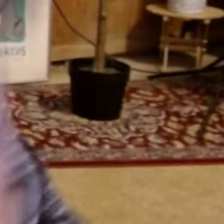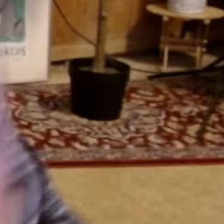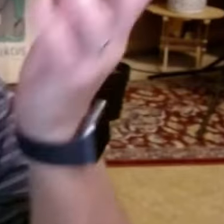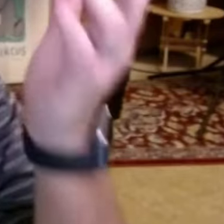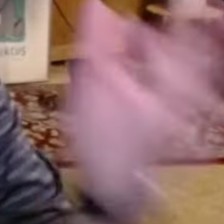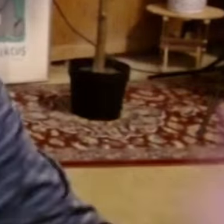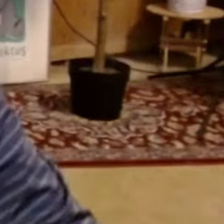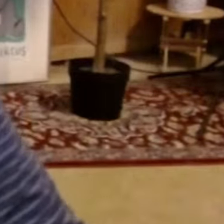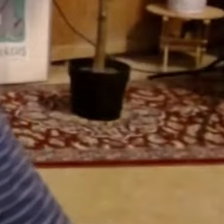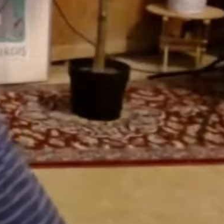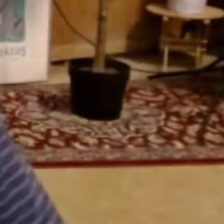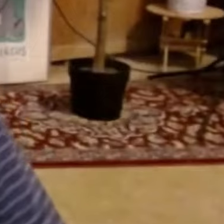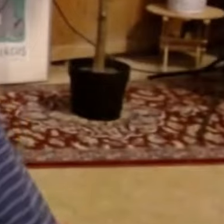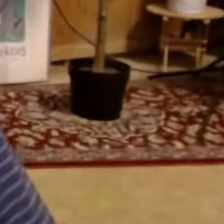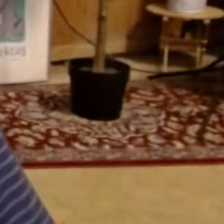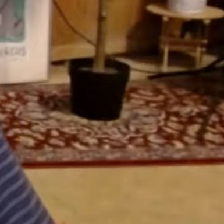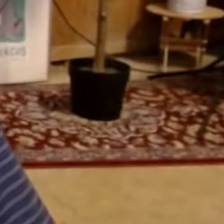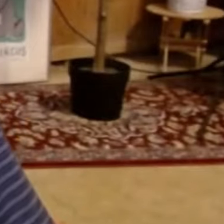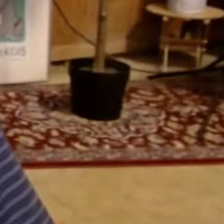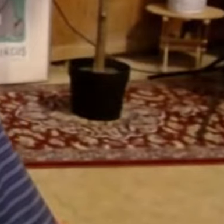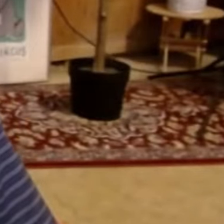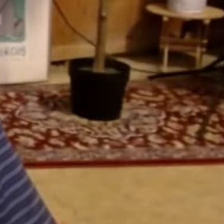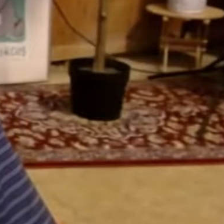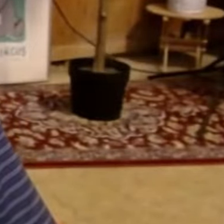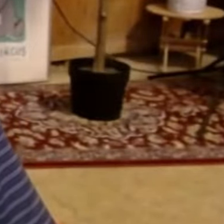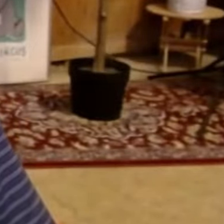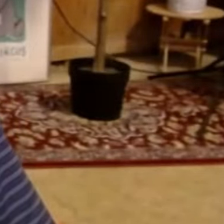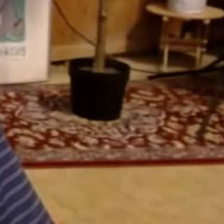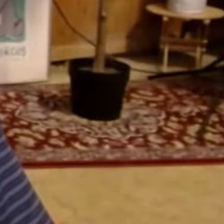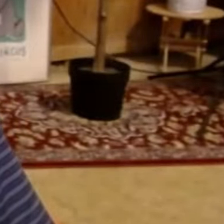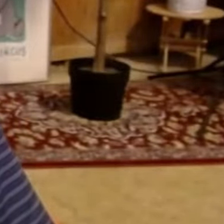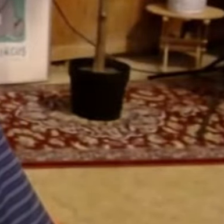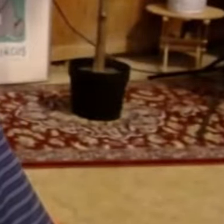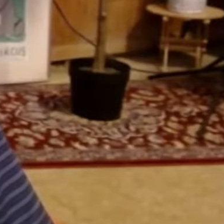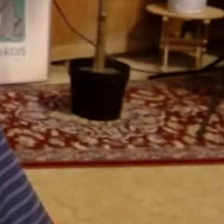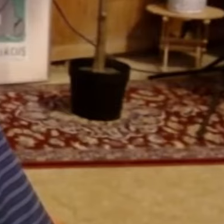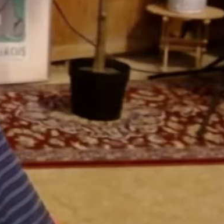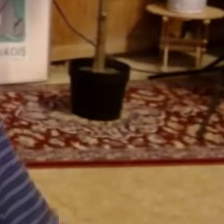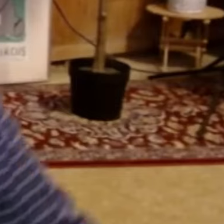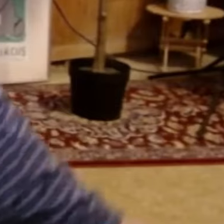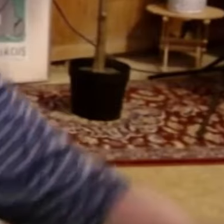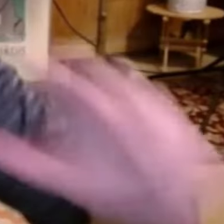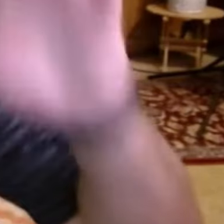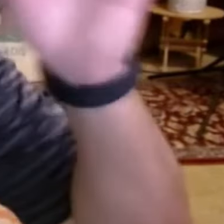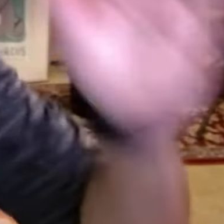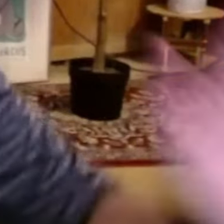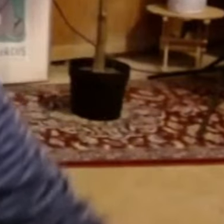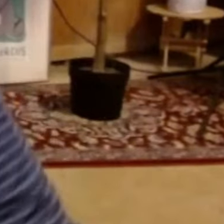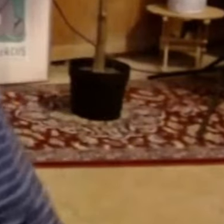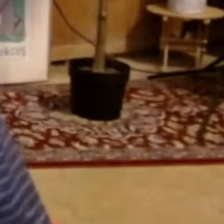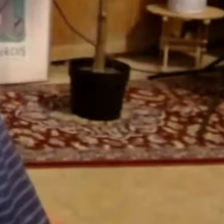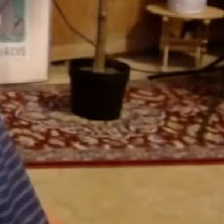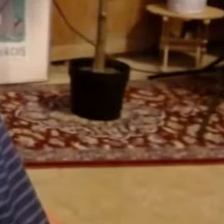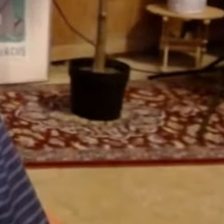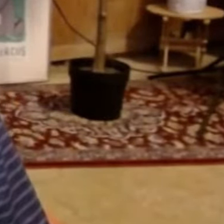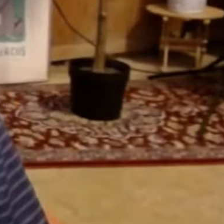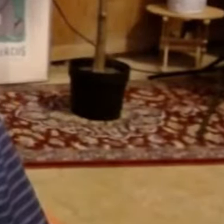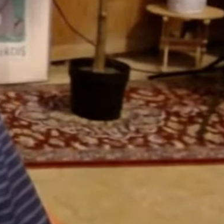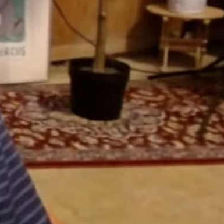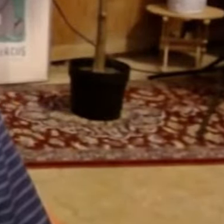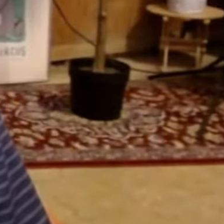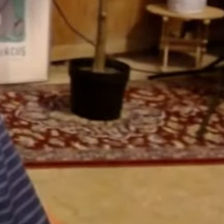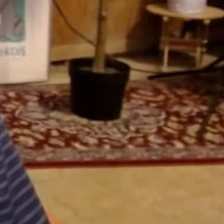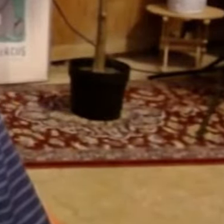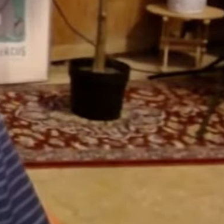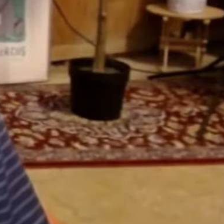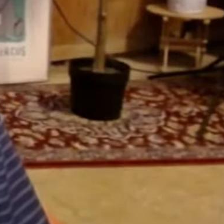impunidad, después de recibir de USA una a la nota para desestabilizar al gobierno, pero bueno, son distintas vertientes por ahí.